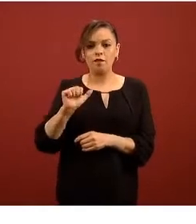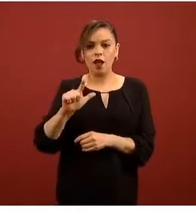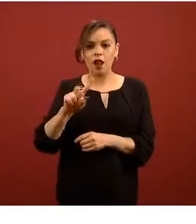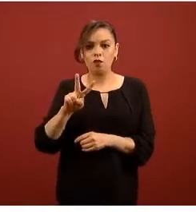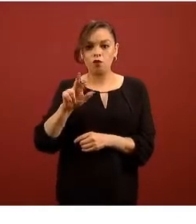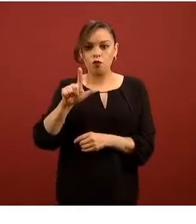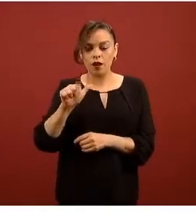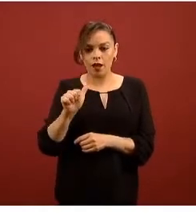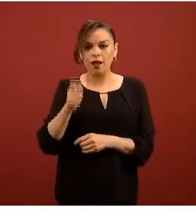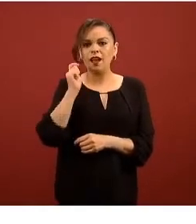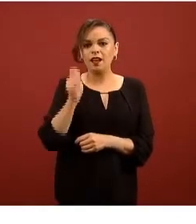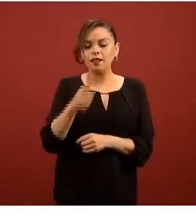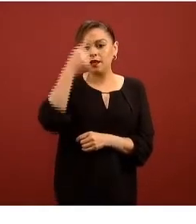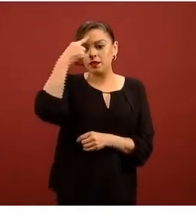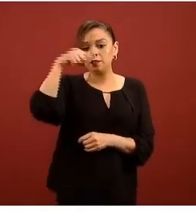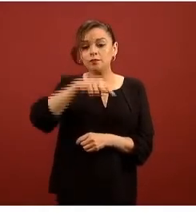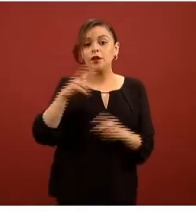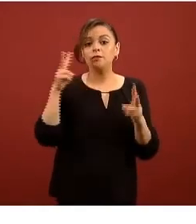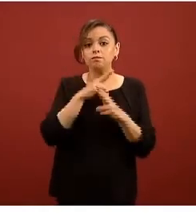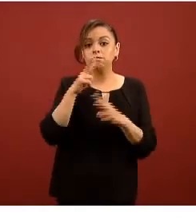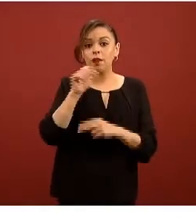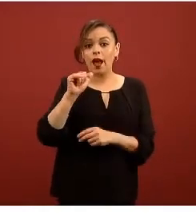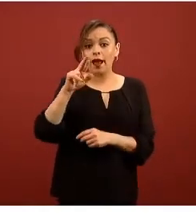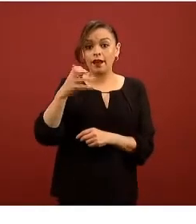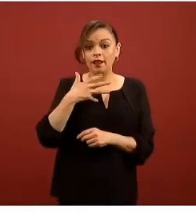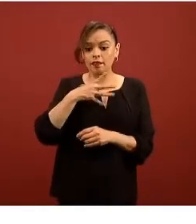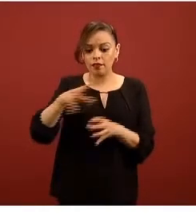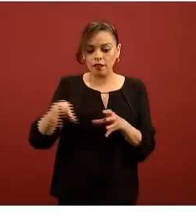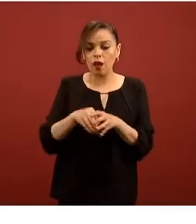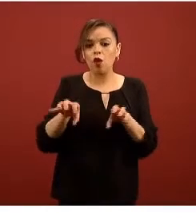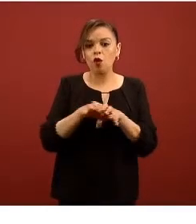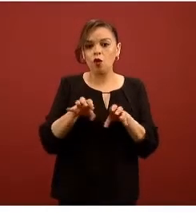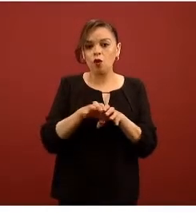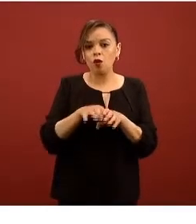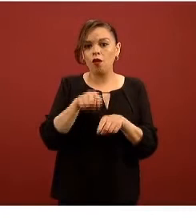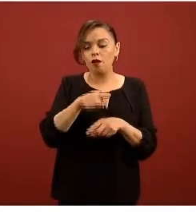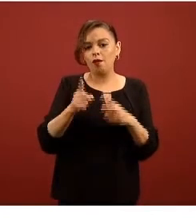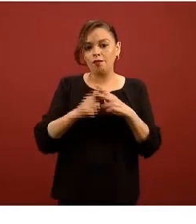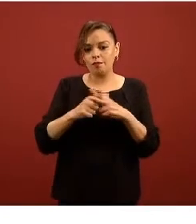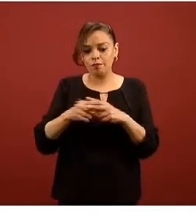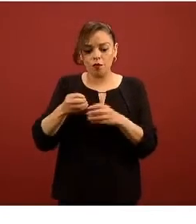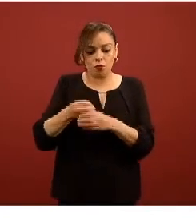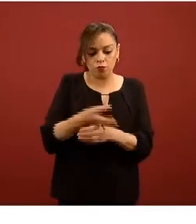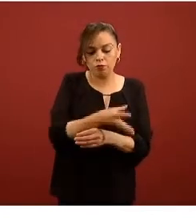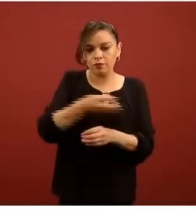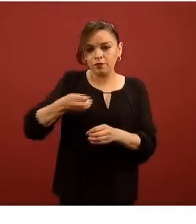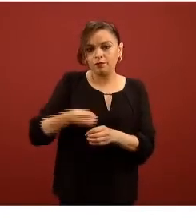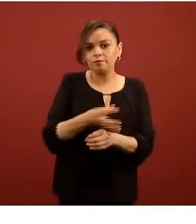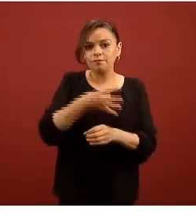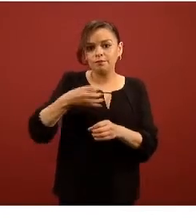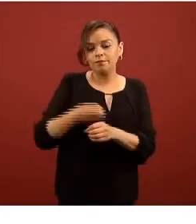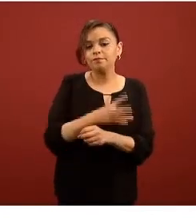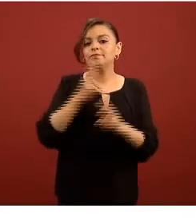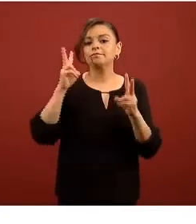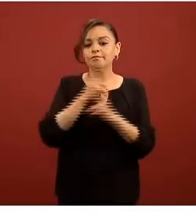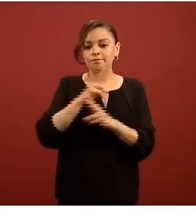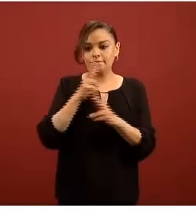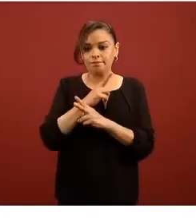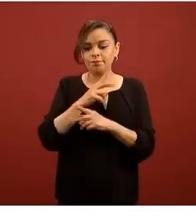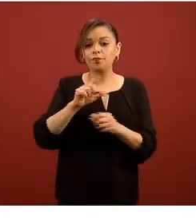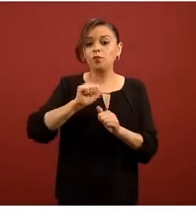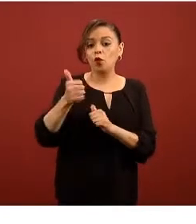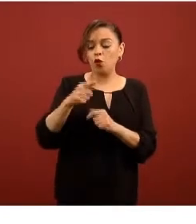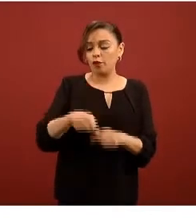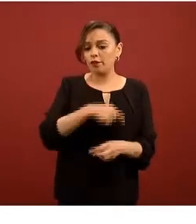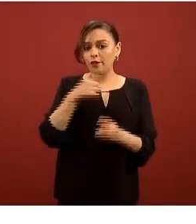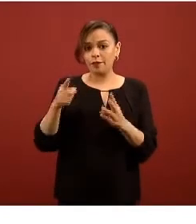de aire y de oxígeno que viene de un tanque o de las instalaciones y el de turbina parecido a las turbinas de los aviones que